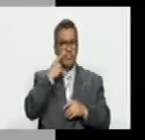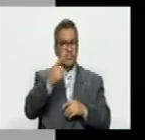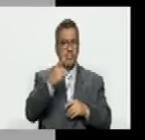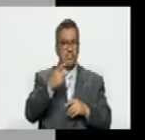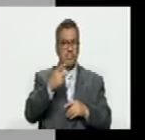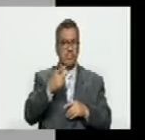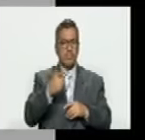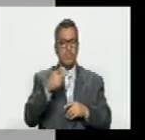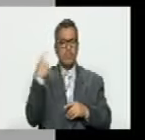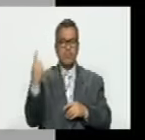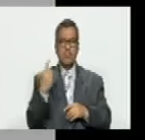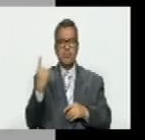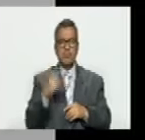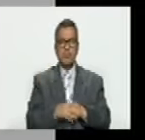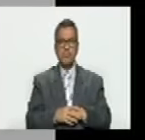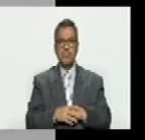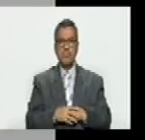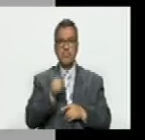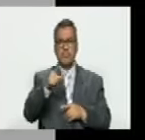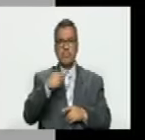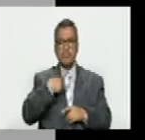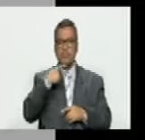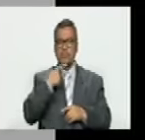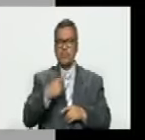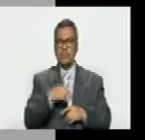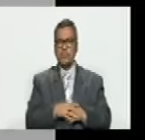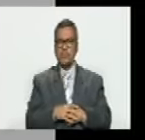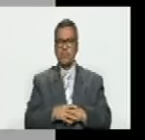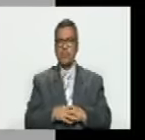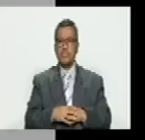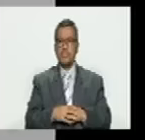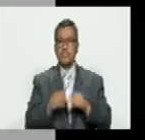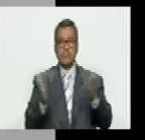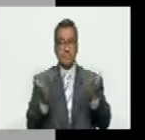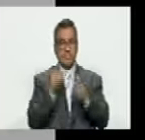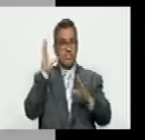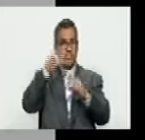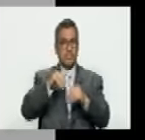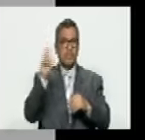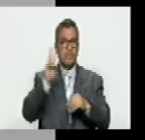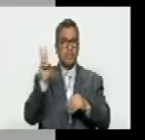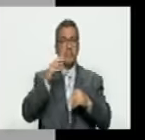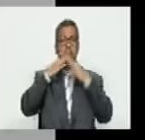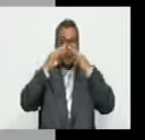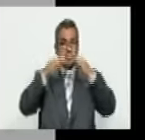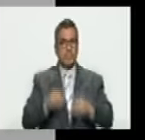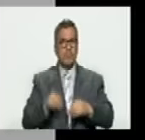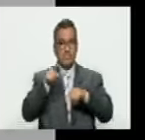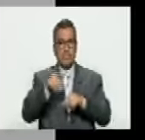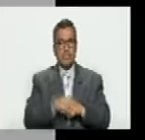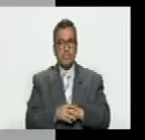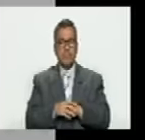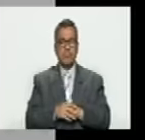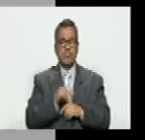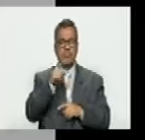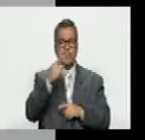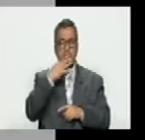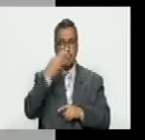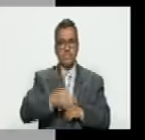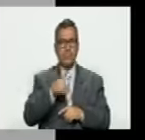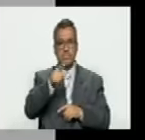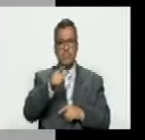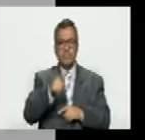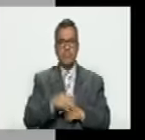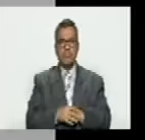independientes ellos no dicen que la página resultado por Venezuela es la verdadera ellos dicen que esa gente dice eso